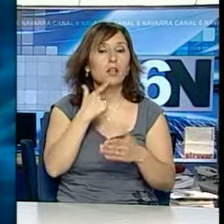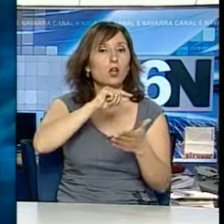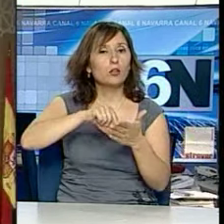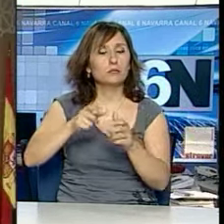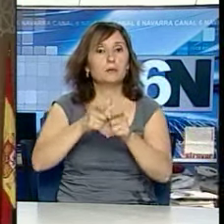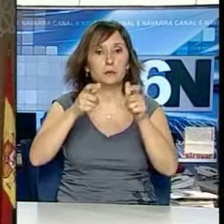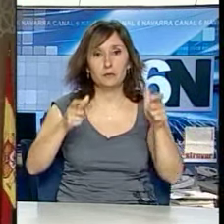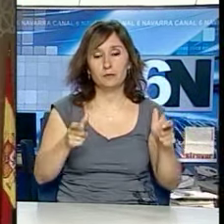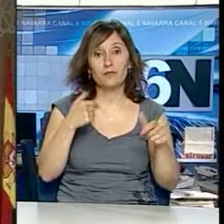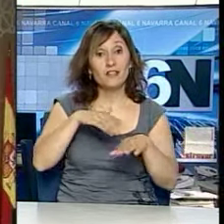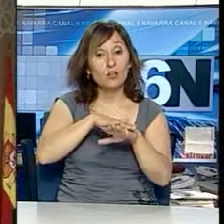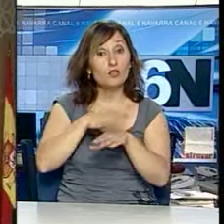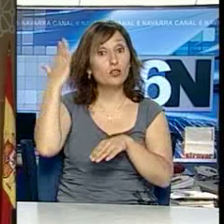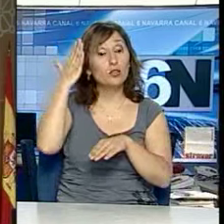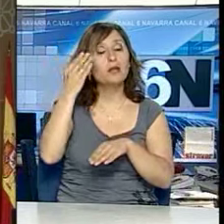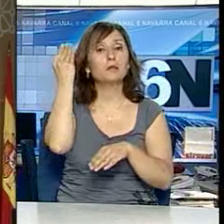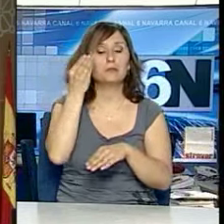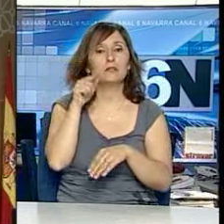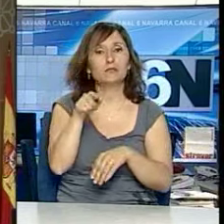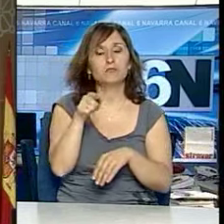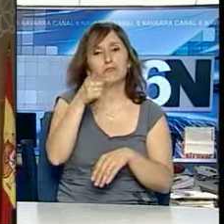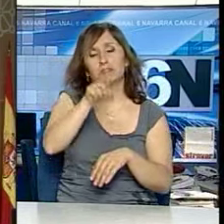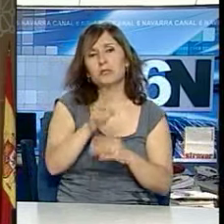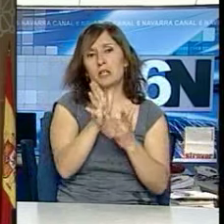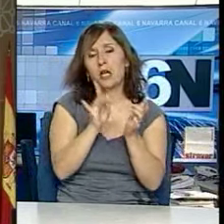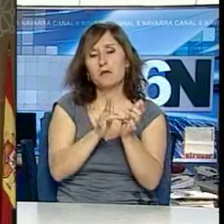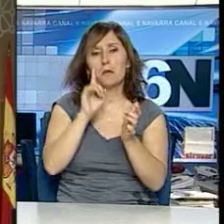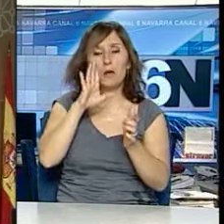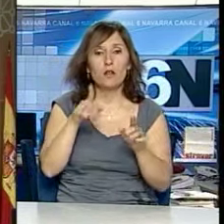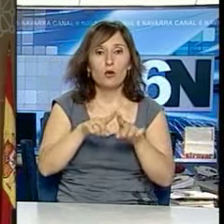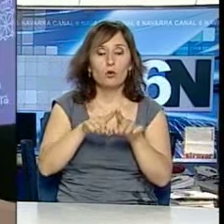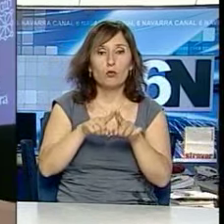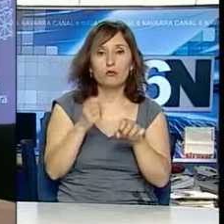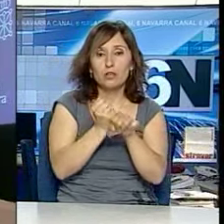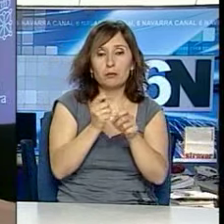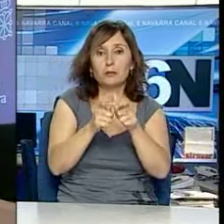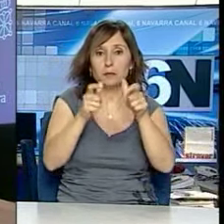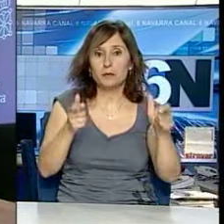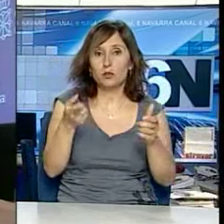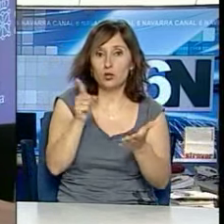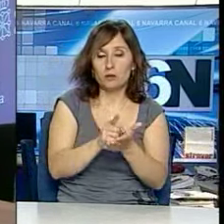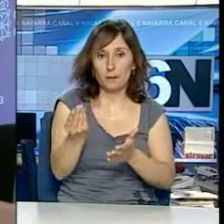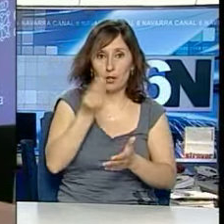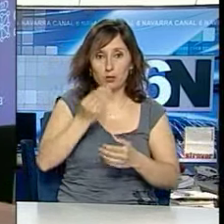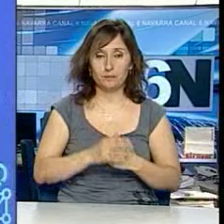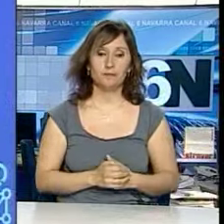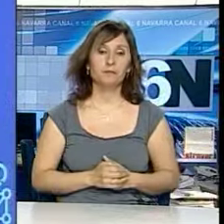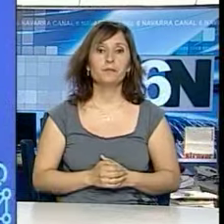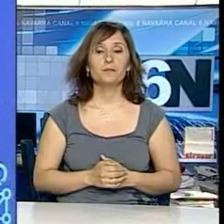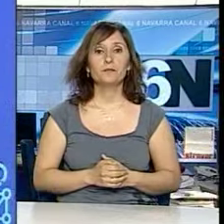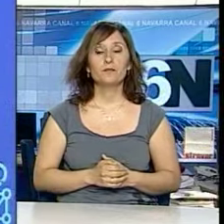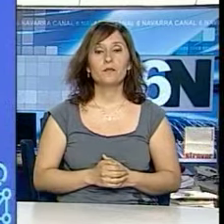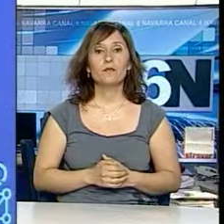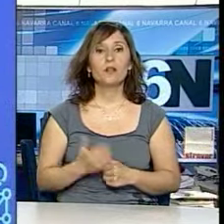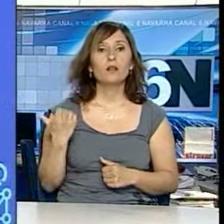contratación. Desde el gobierno de Navarra se considera que este mes puede abrir la senda de la recuperación del empleo en nuestra comunidad. Bueno, pues que esta